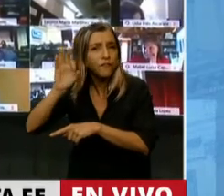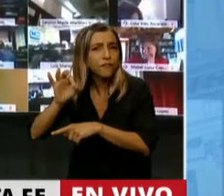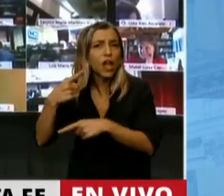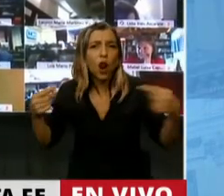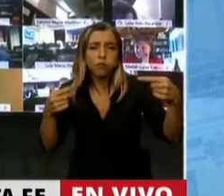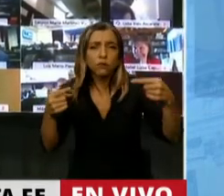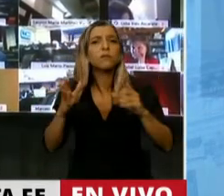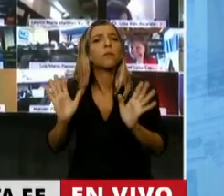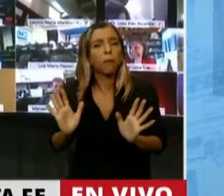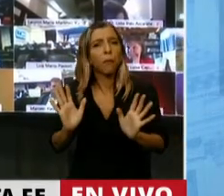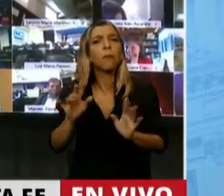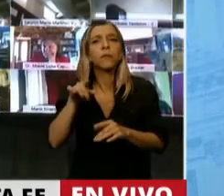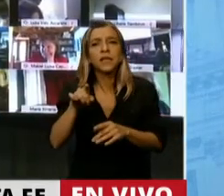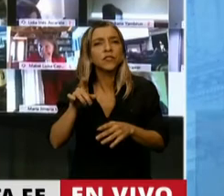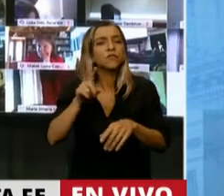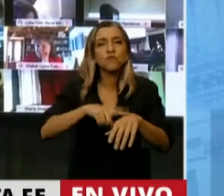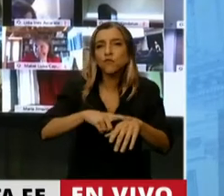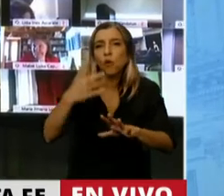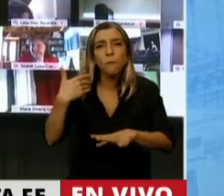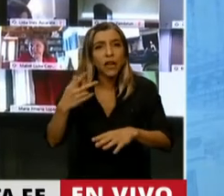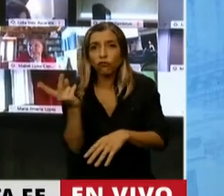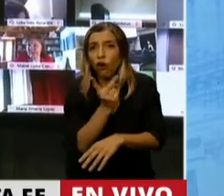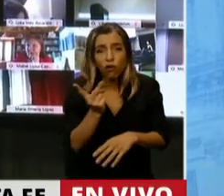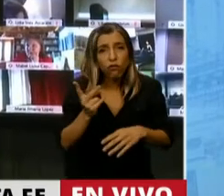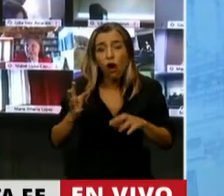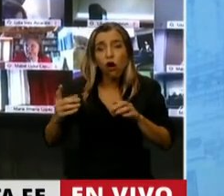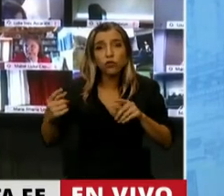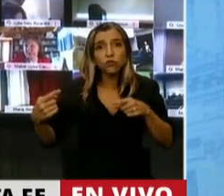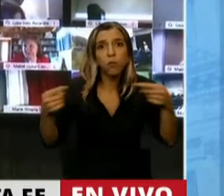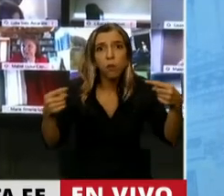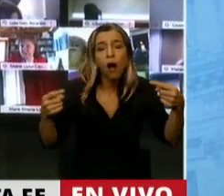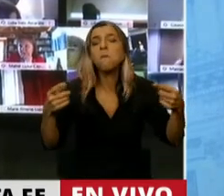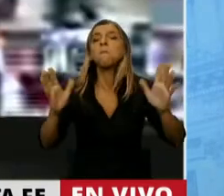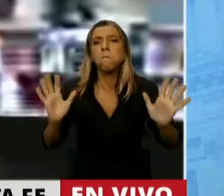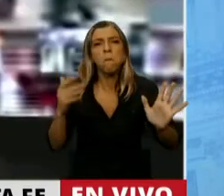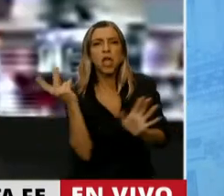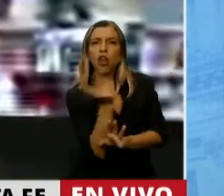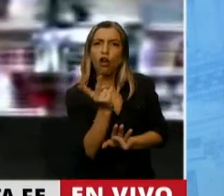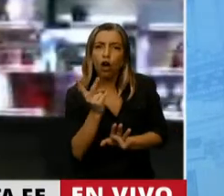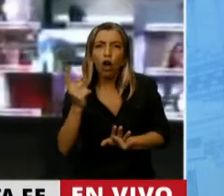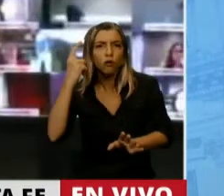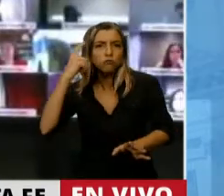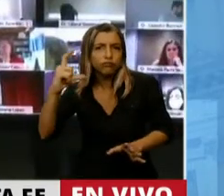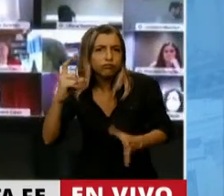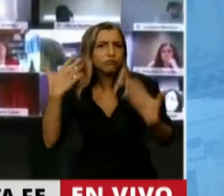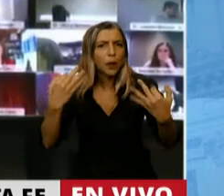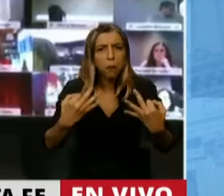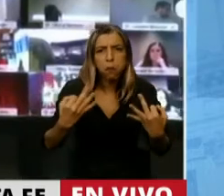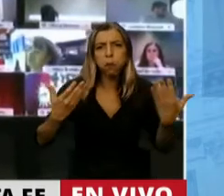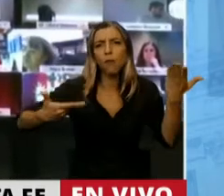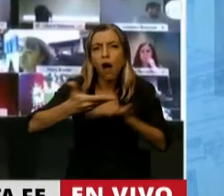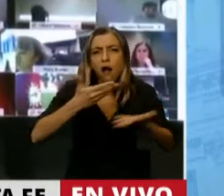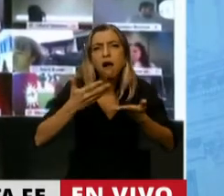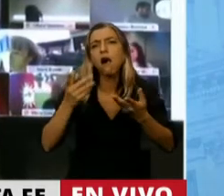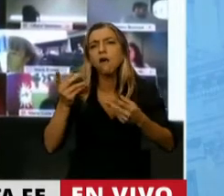peronista, esos dos líderes que polarizaban con mucha honestidad intelectual en todos